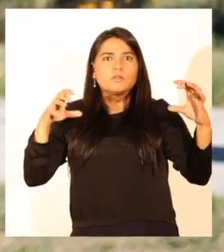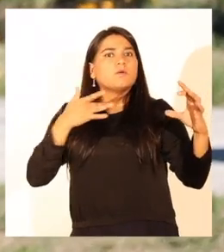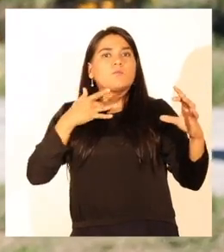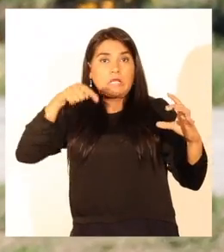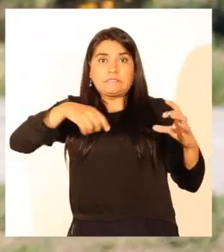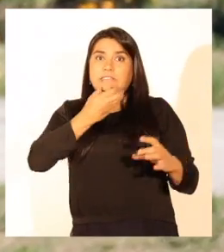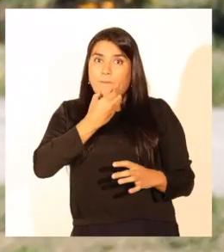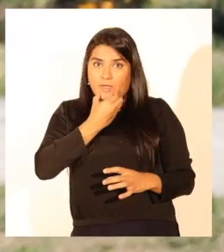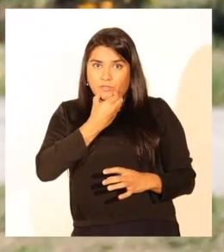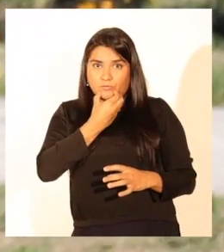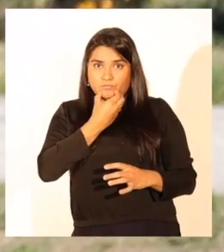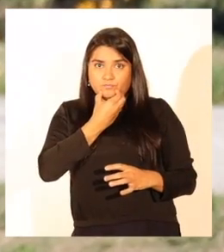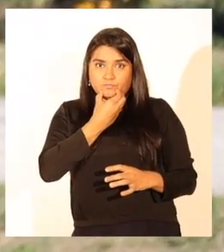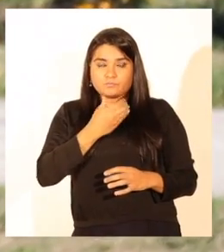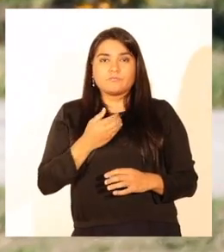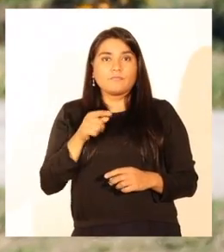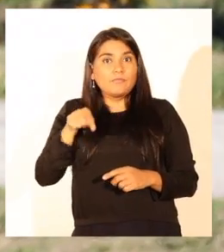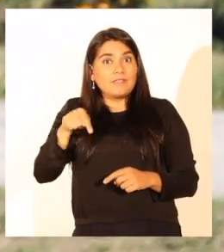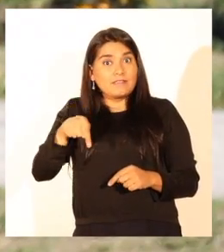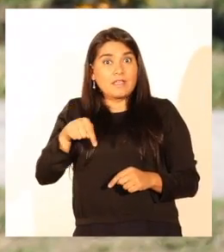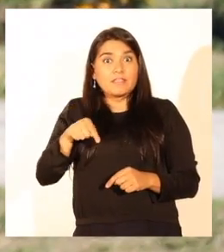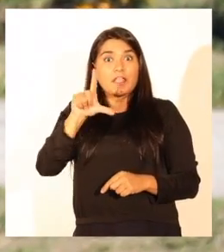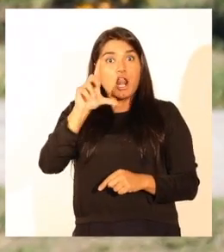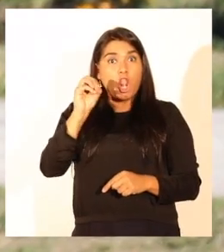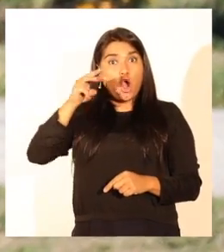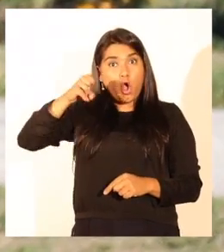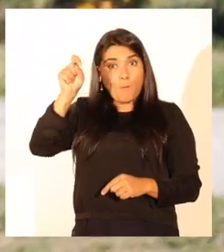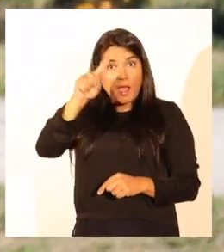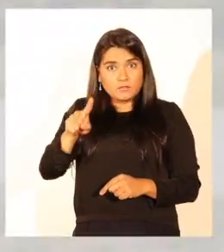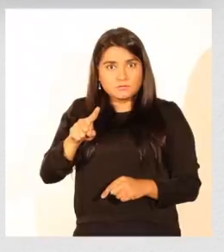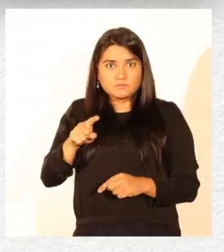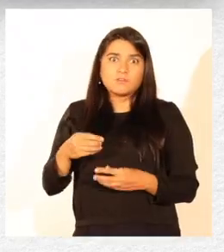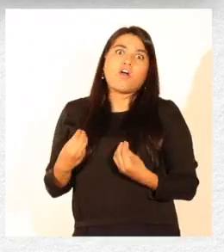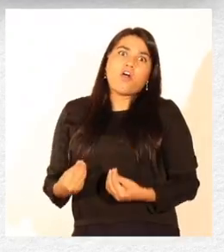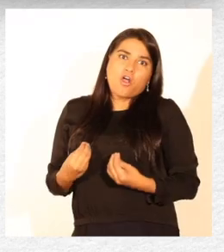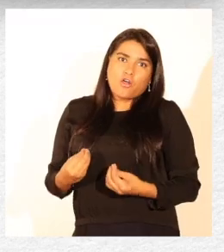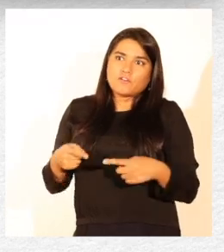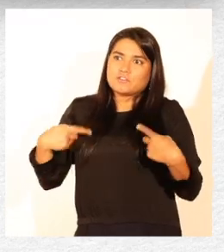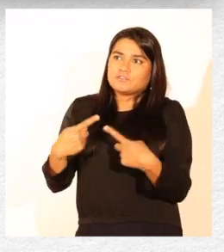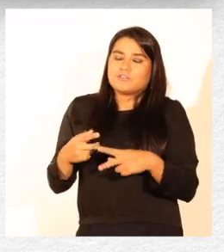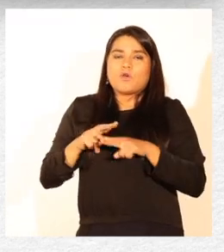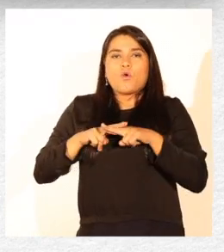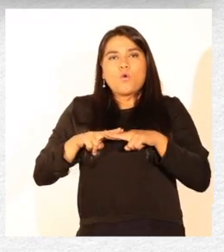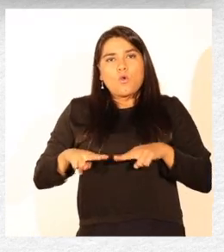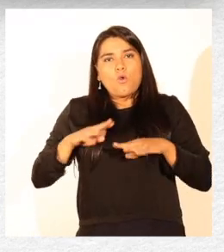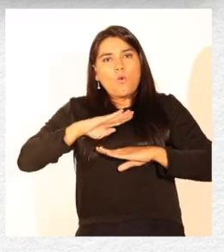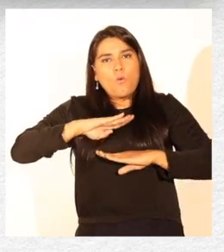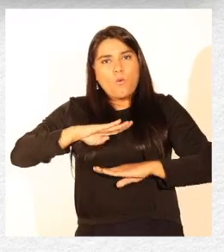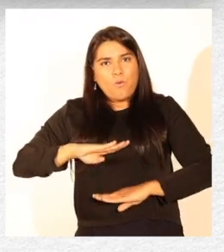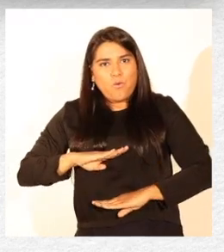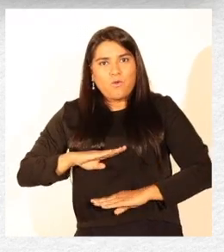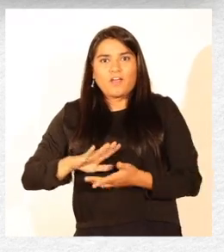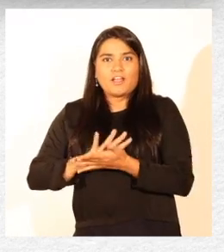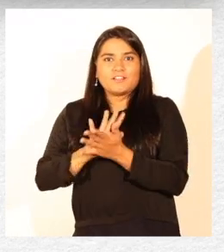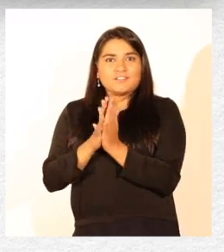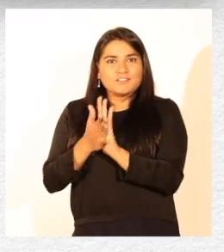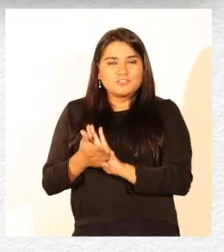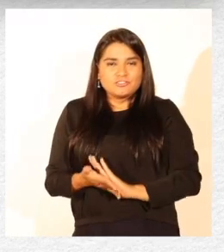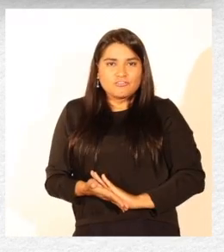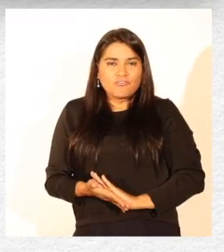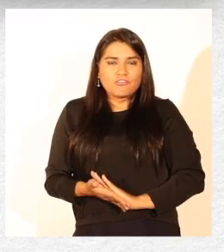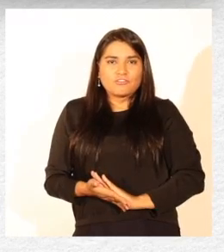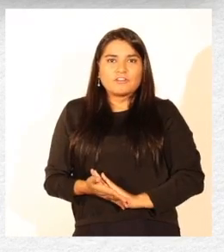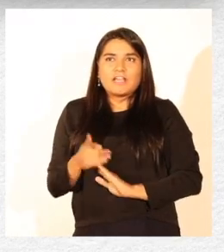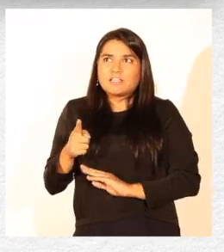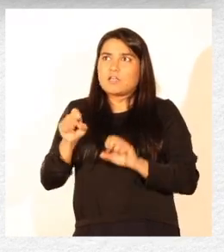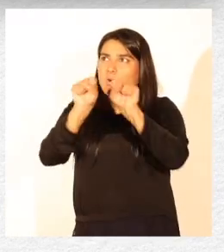ya referente aquí a San Pedro de la Paz. Y aquí en Loma, por supuesto, que nos trae un poco de tranquilidad. Todo esto es